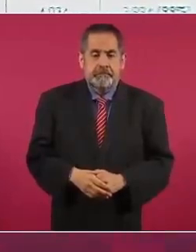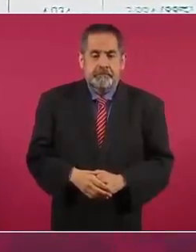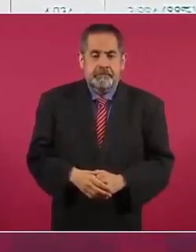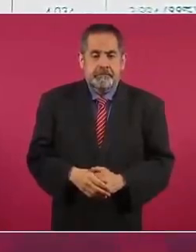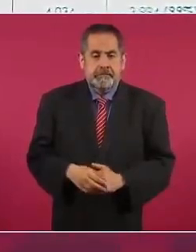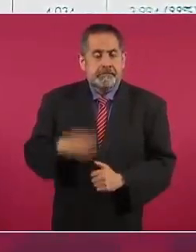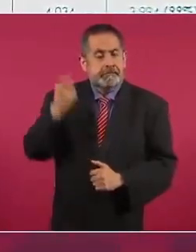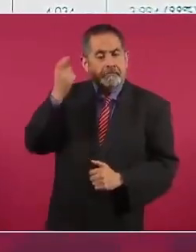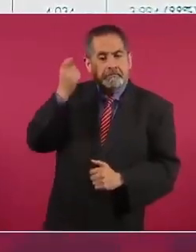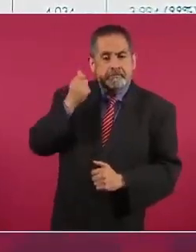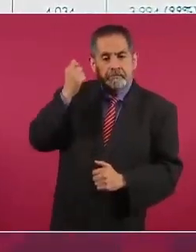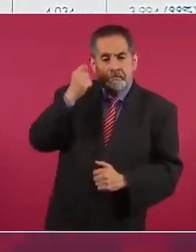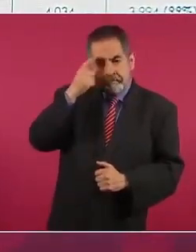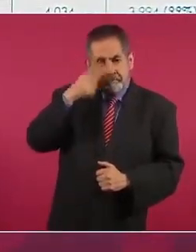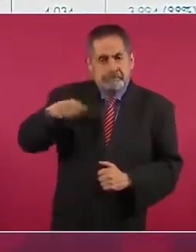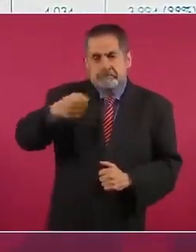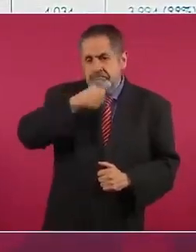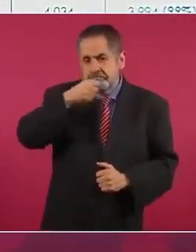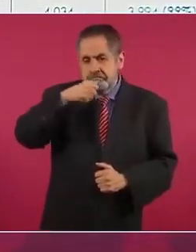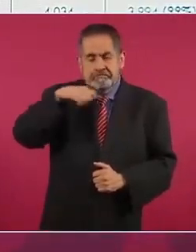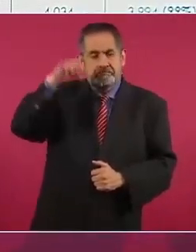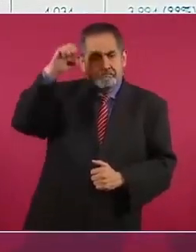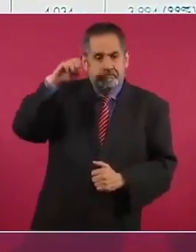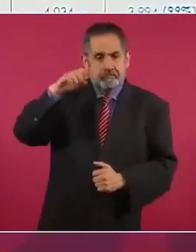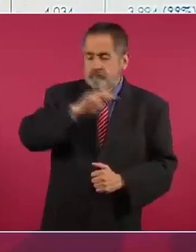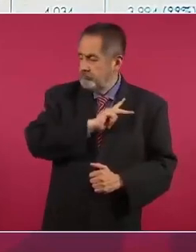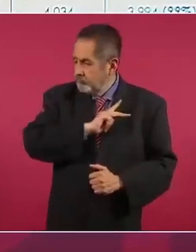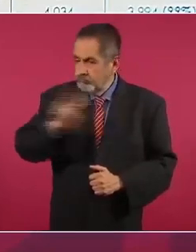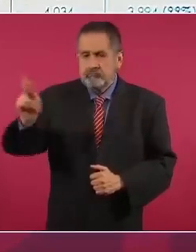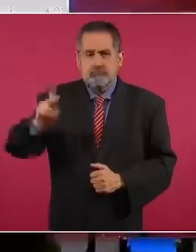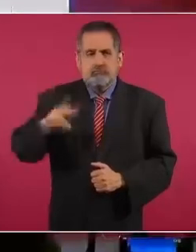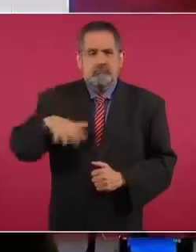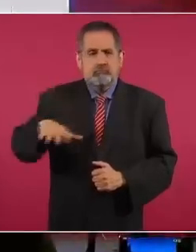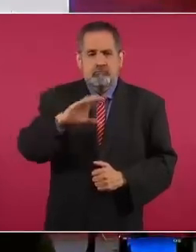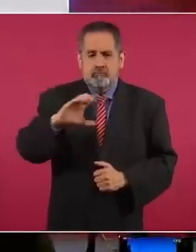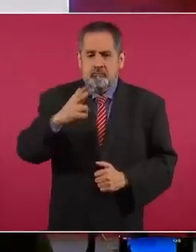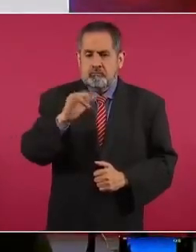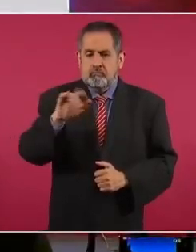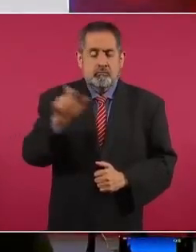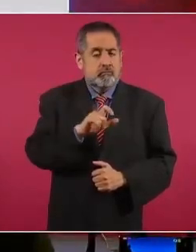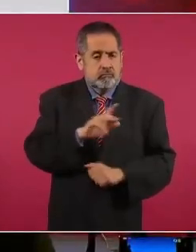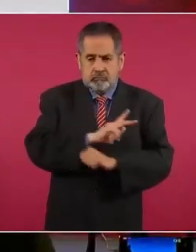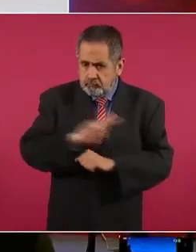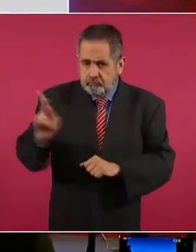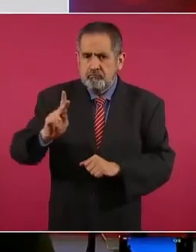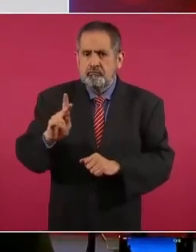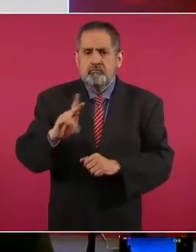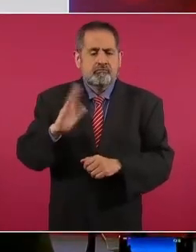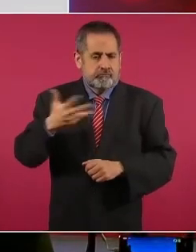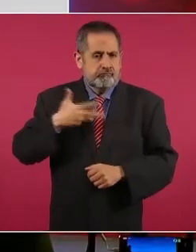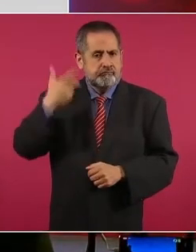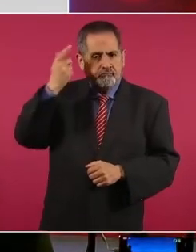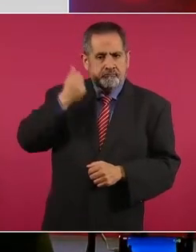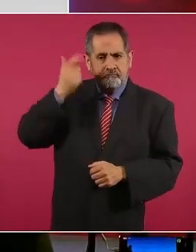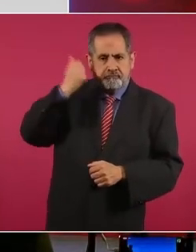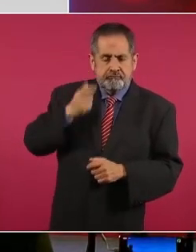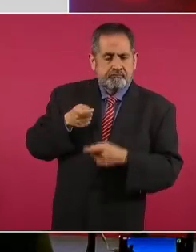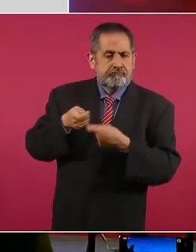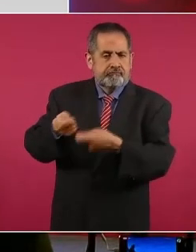Pensión para adultos mayores, todos los adultos mayores de Choy, todos.